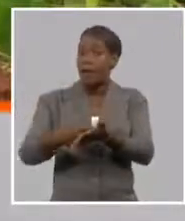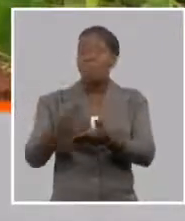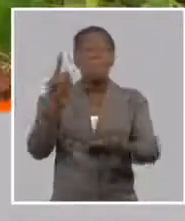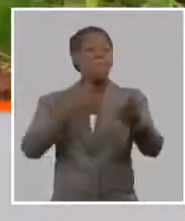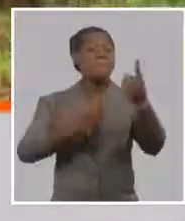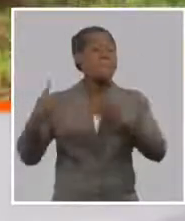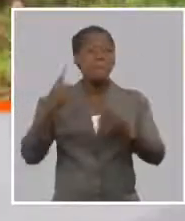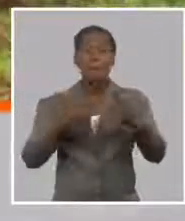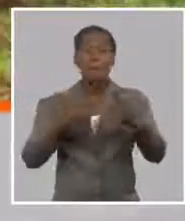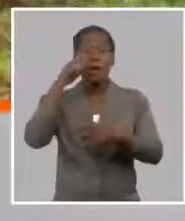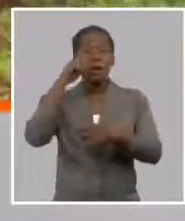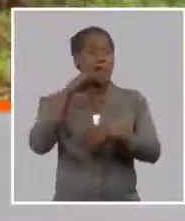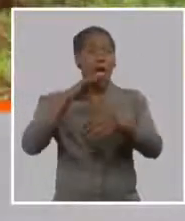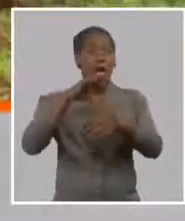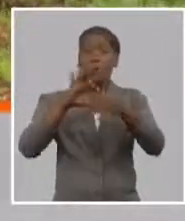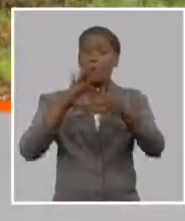se están